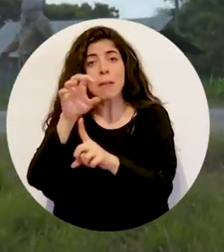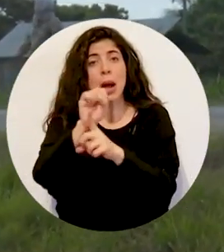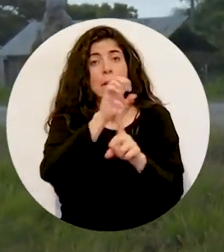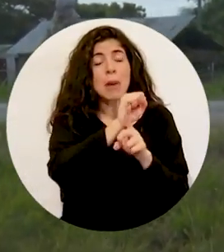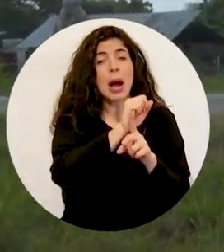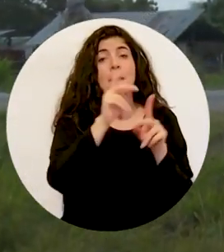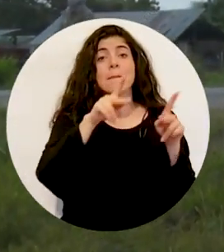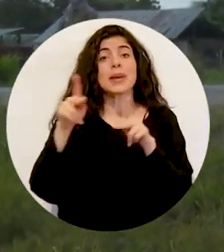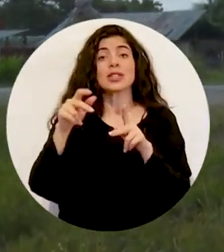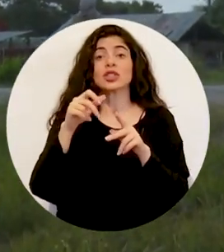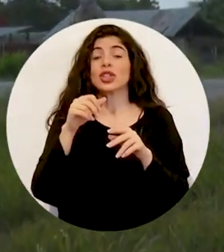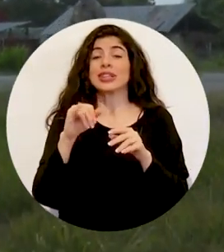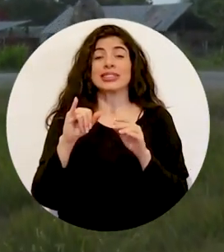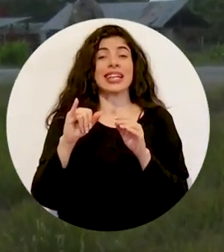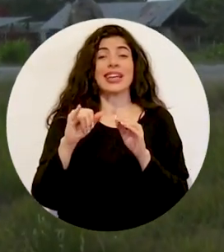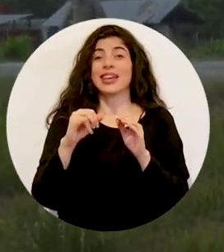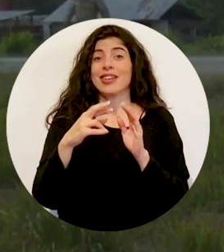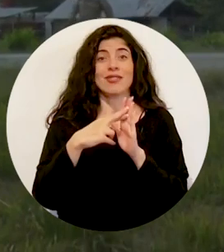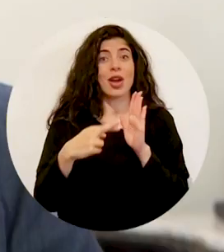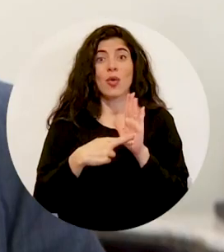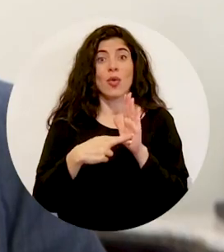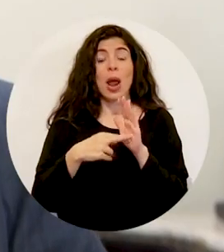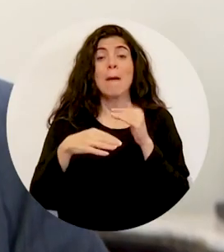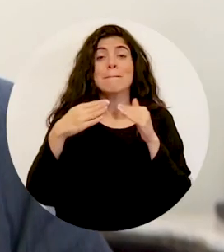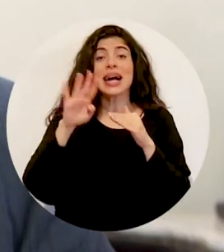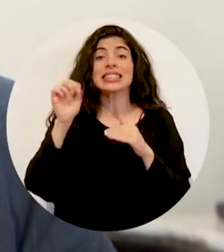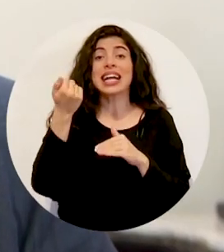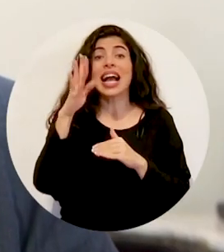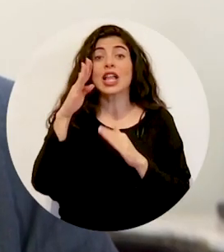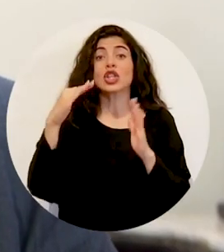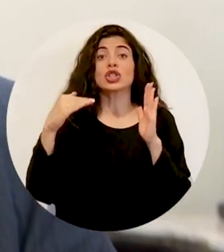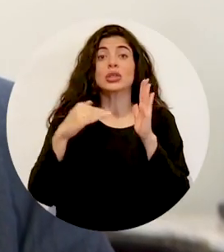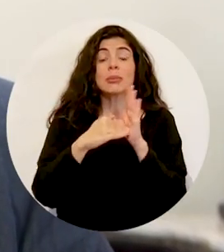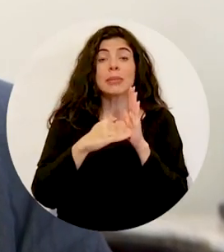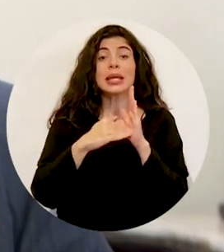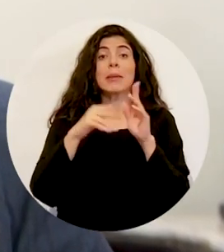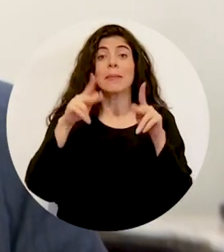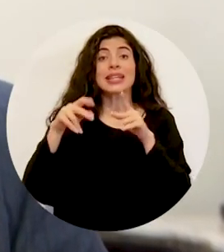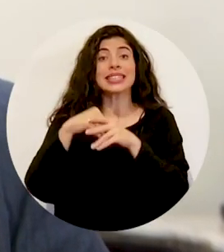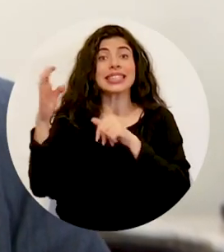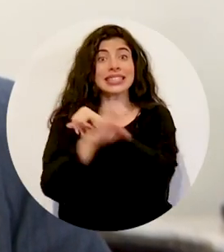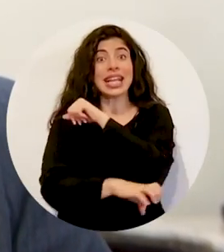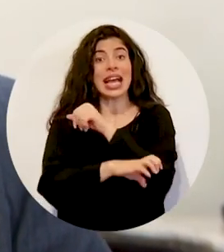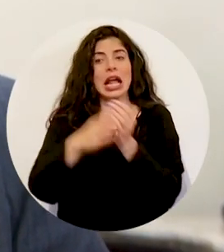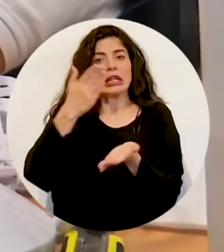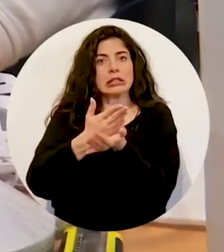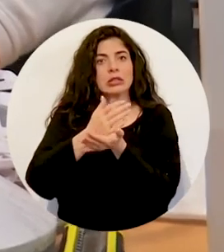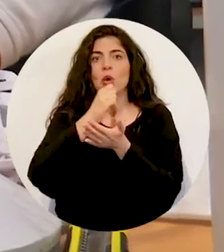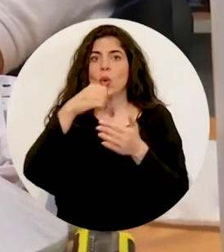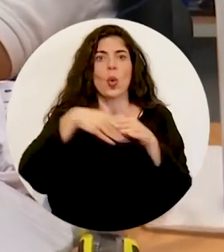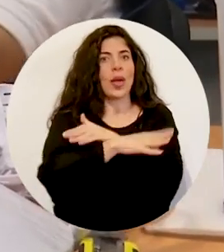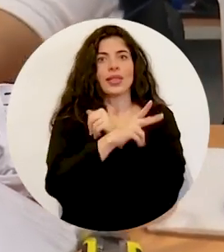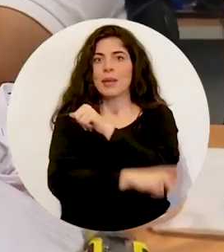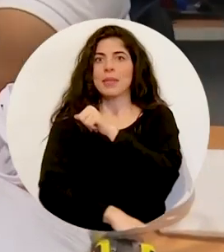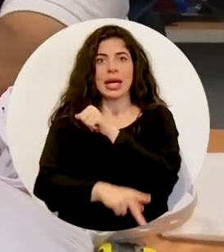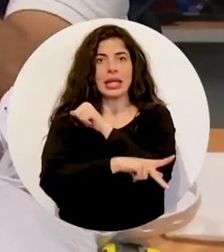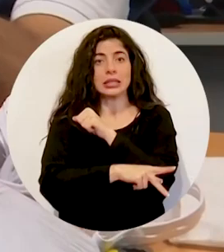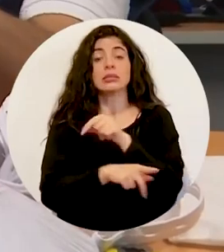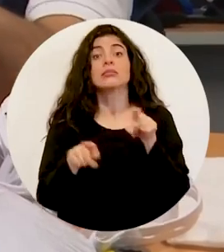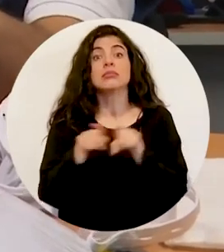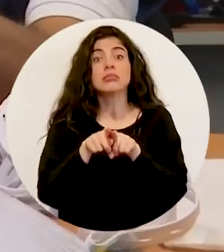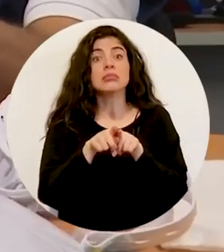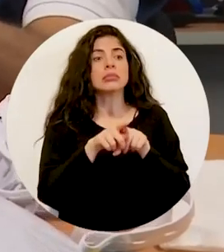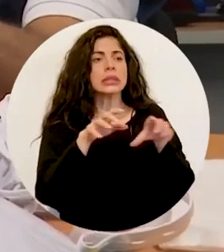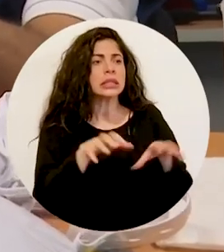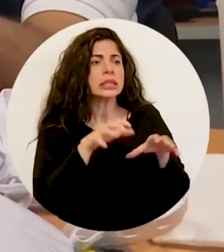ingreso irregular de más de 14 mil personas extranjeras a nuestro país. También tomamos acciones para